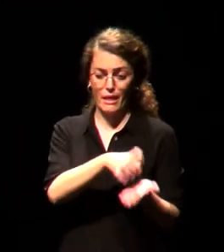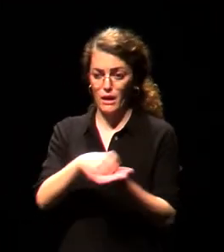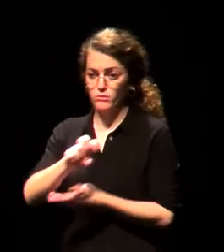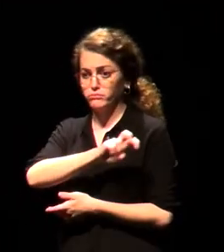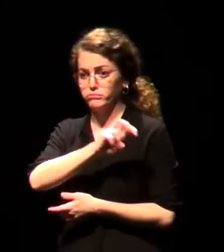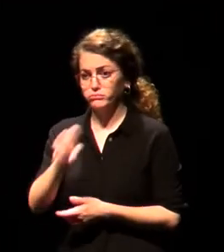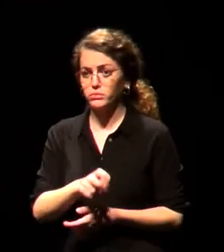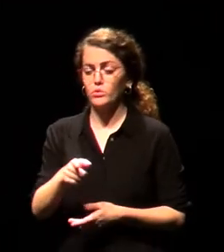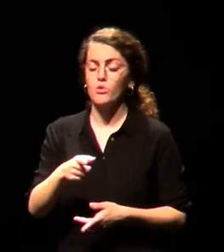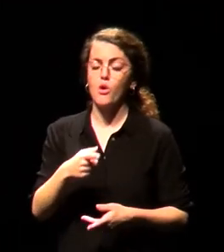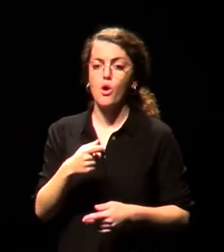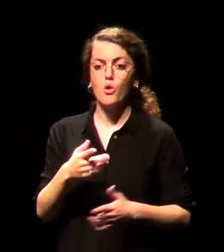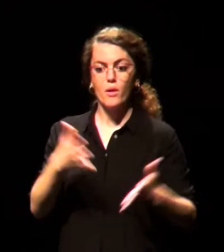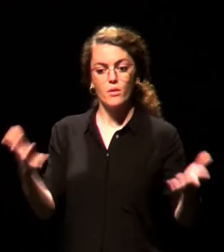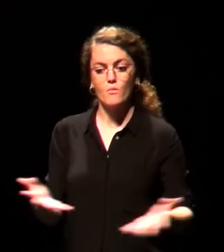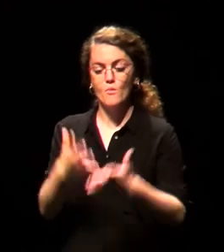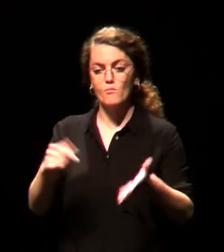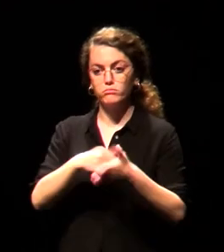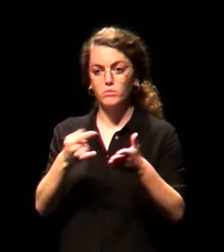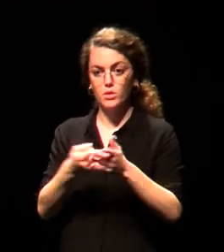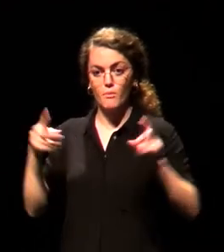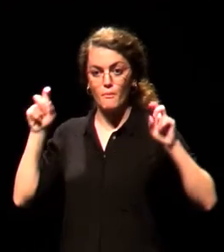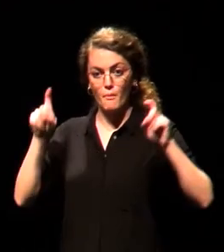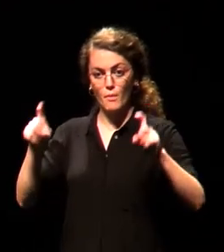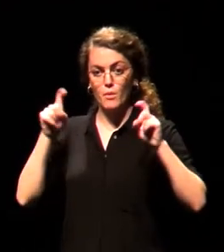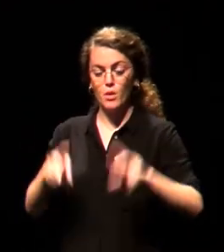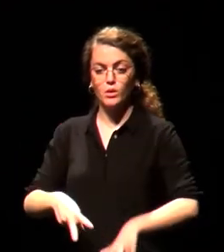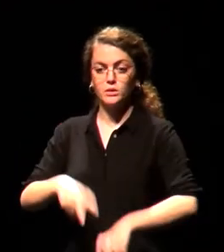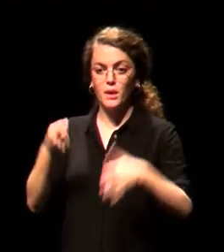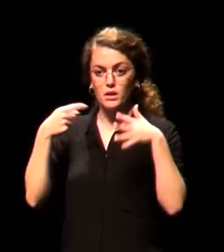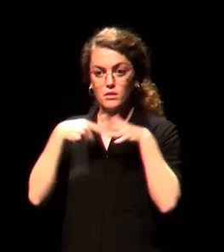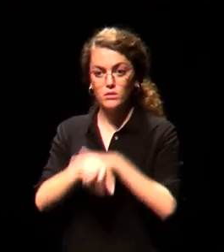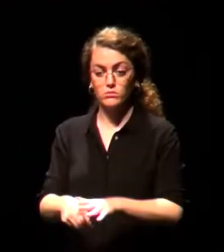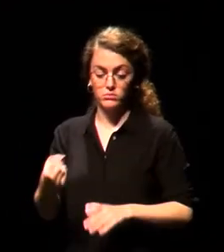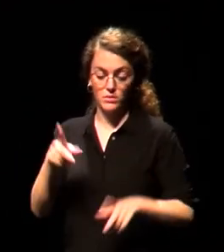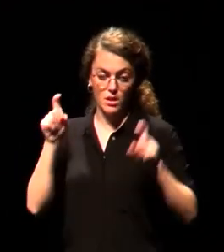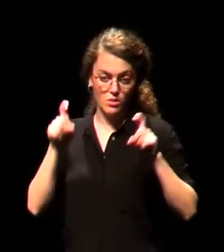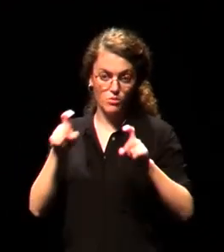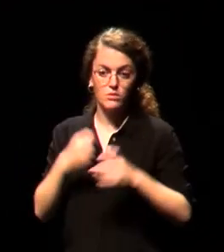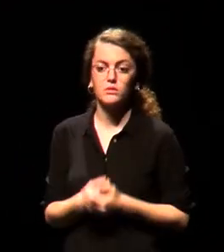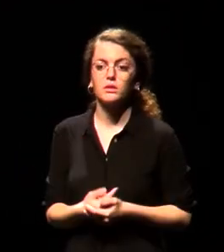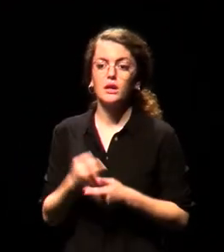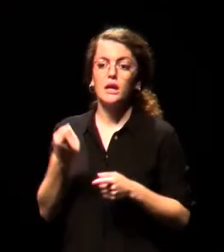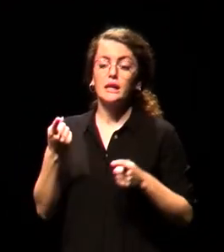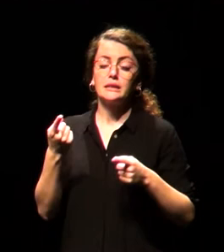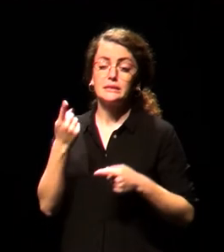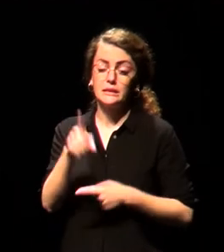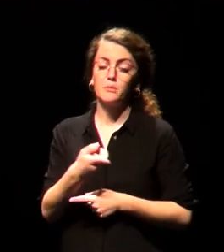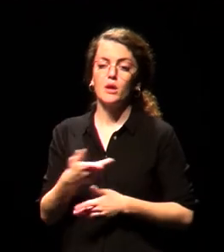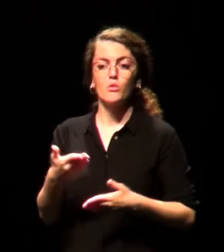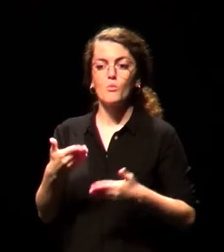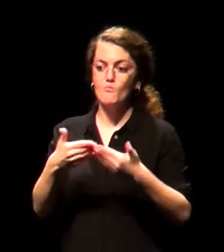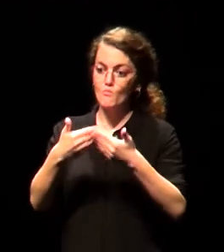de gran éxito en el ámbito de la educación y de la inclusión. Además, se ofrecen funciones accesibles a personas con discapacidad